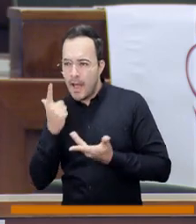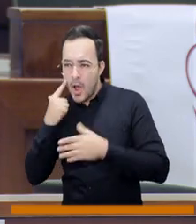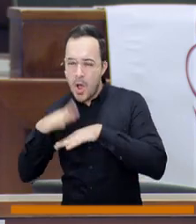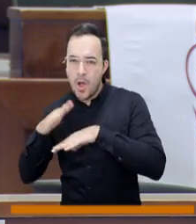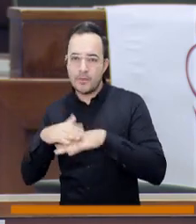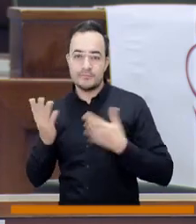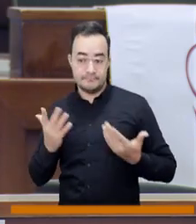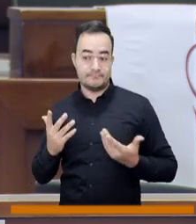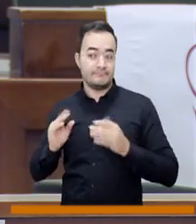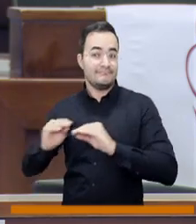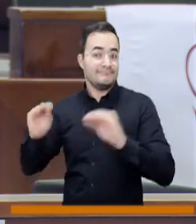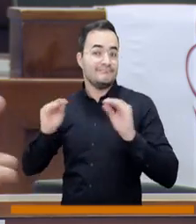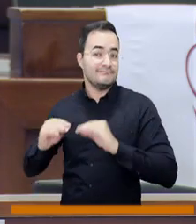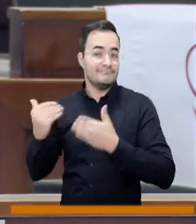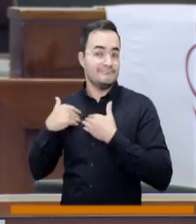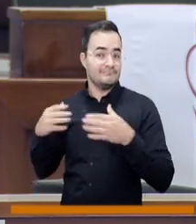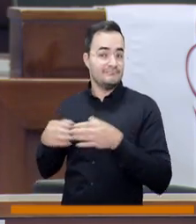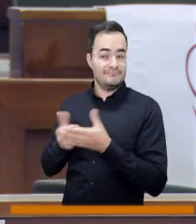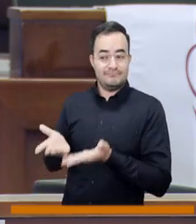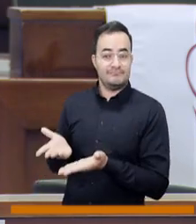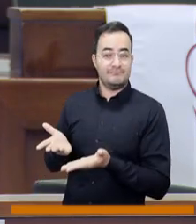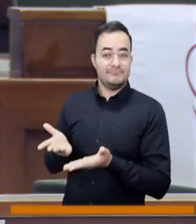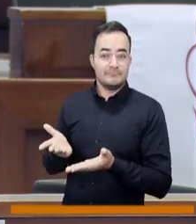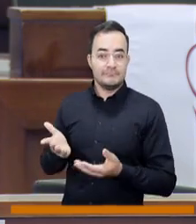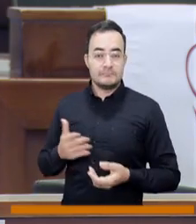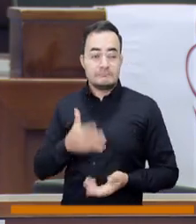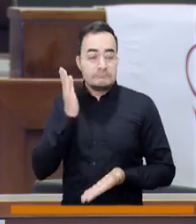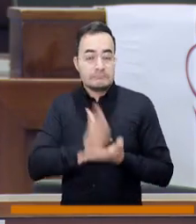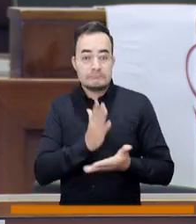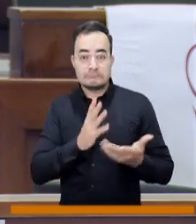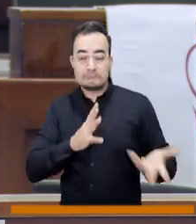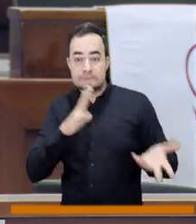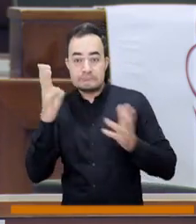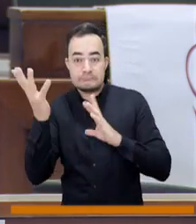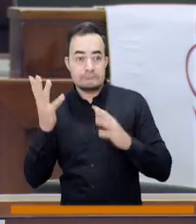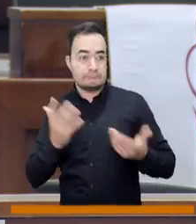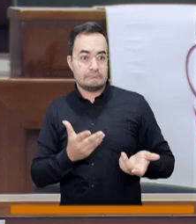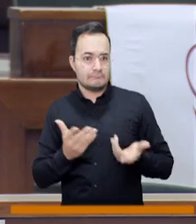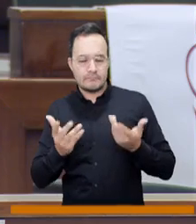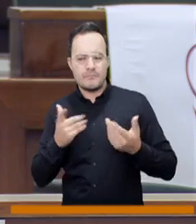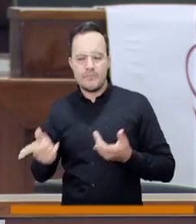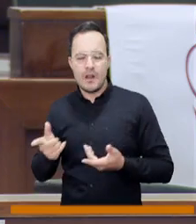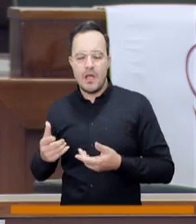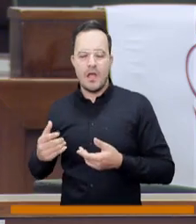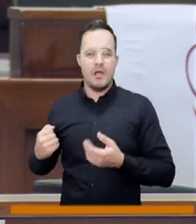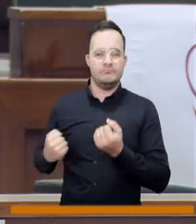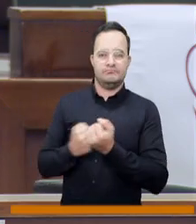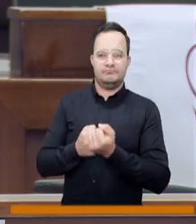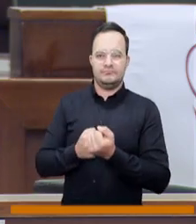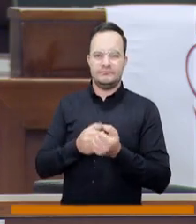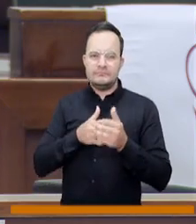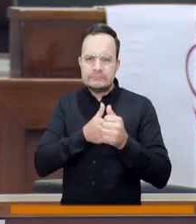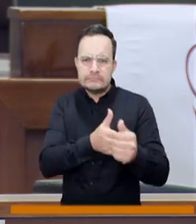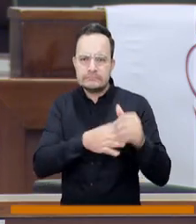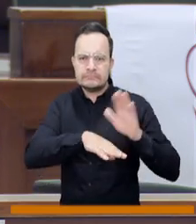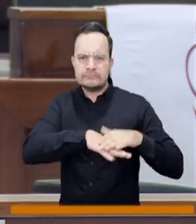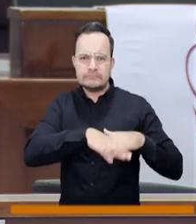comunidad para que cuando una persona sufra la crisis, tengan desde lo técnico, desde